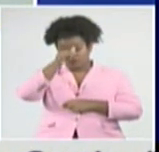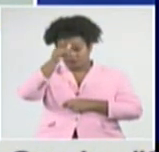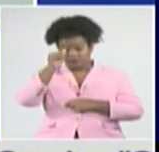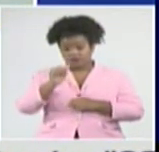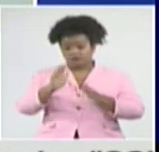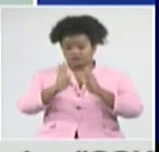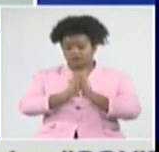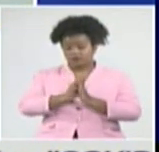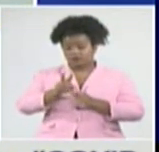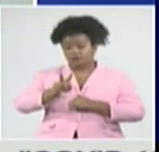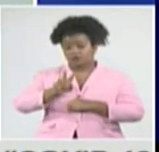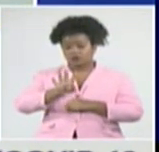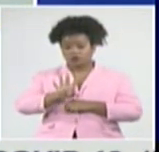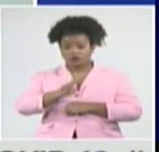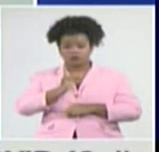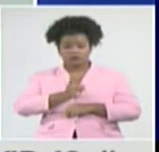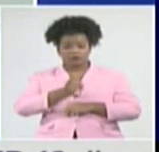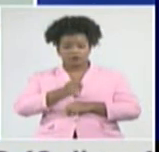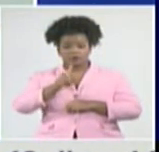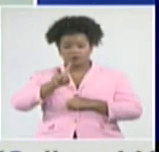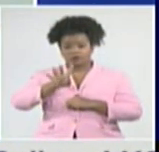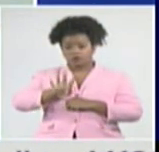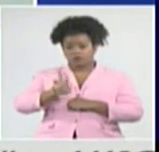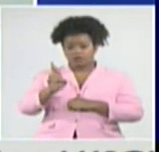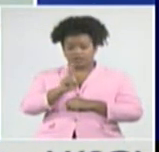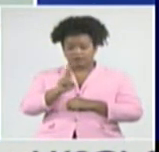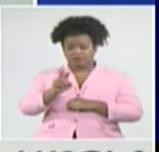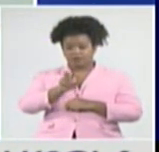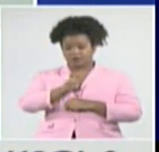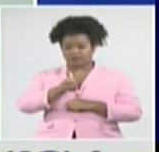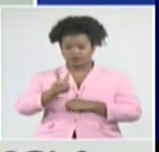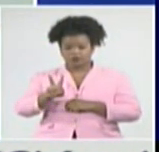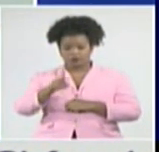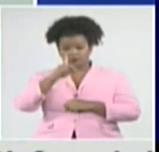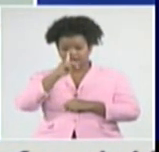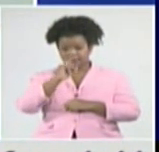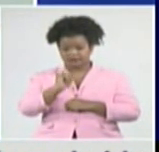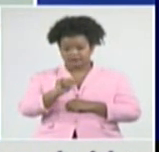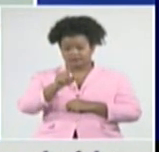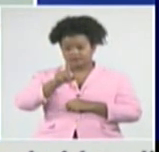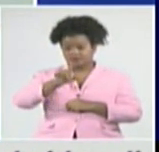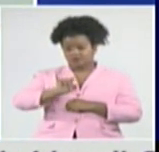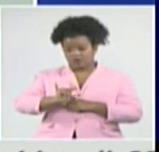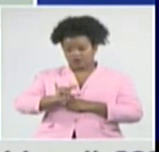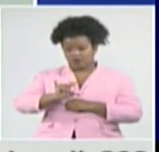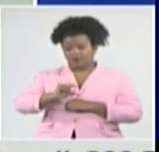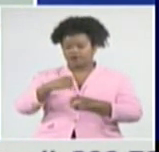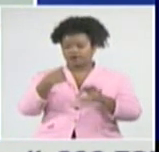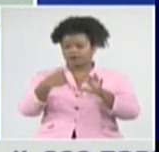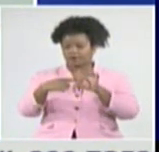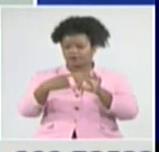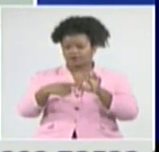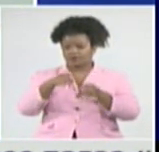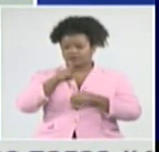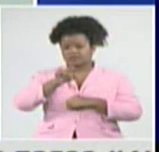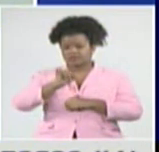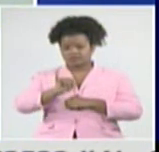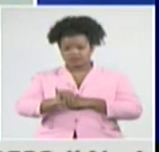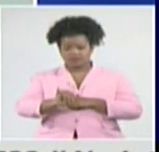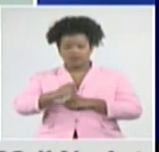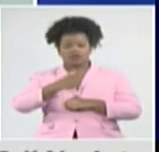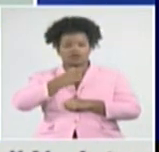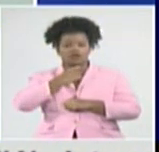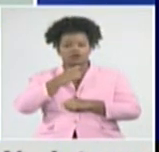Remedios 22, Camajuaní 19, Quemado de Guines 16, Encrucijada 11,